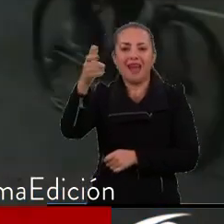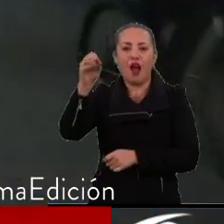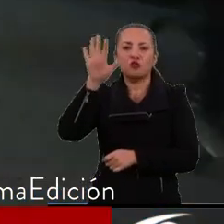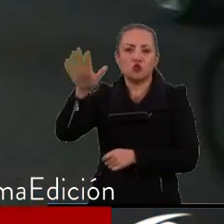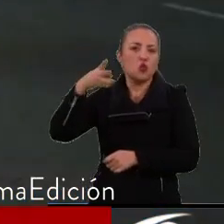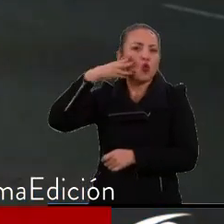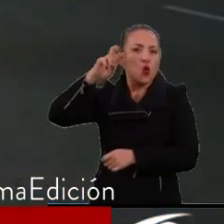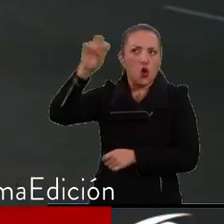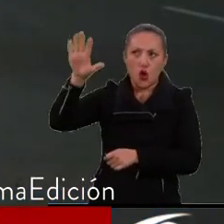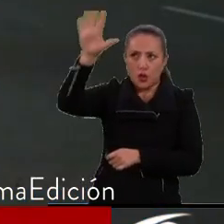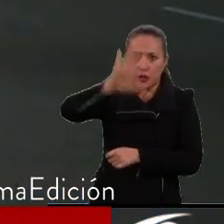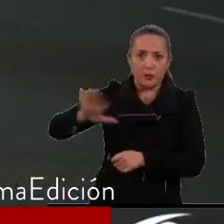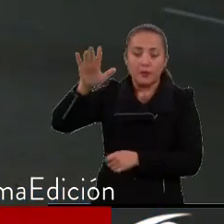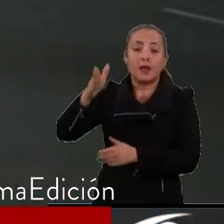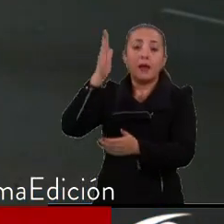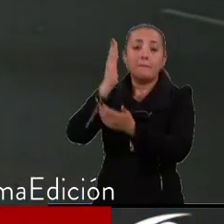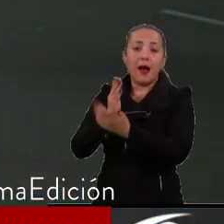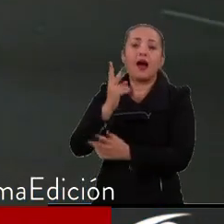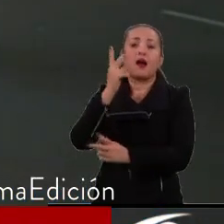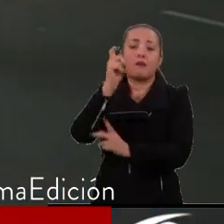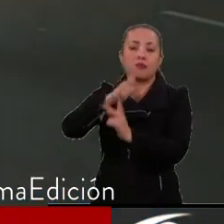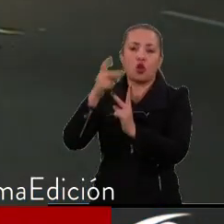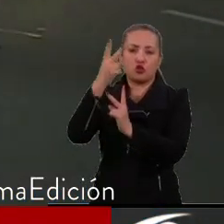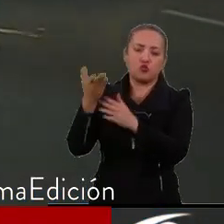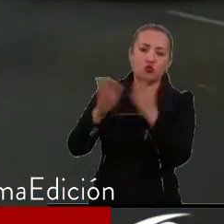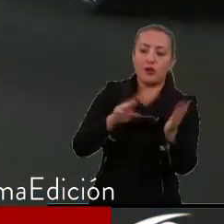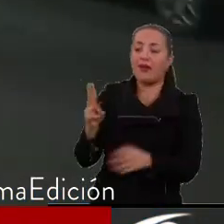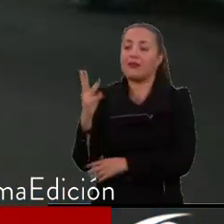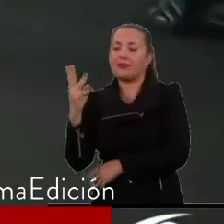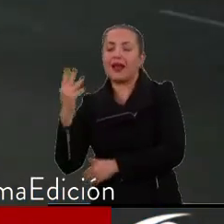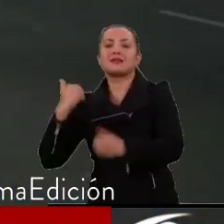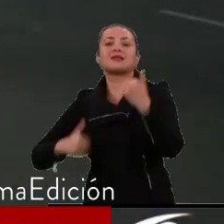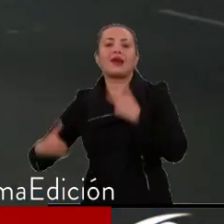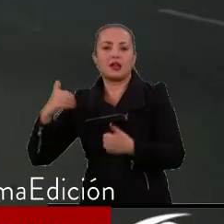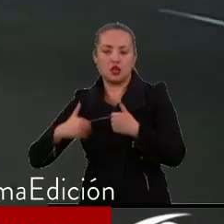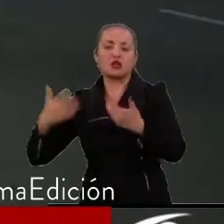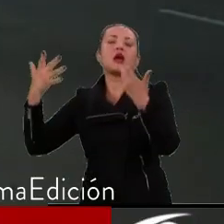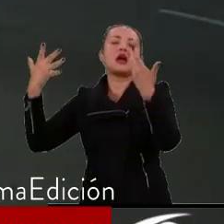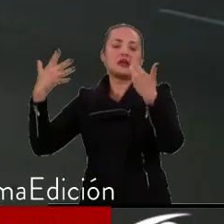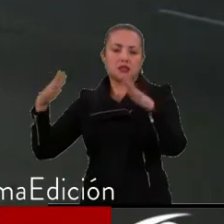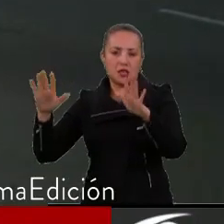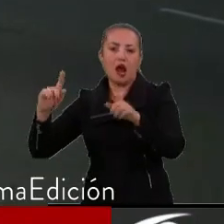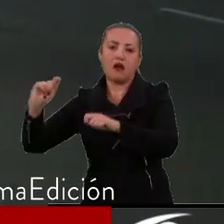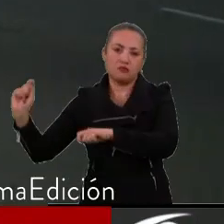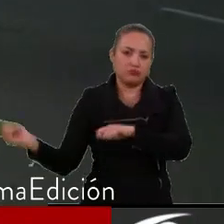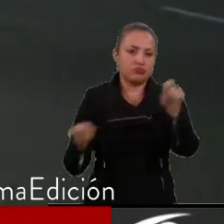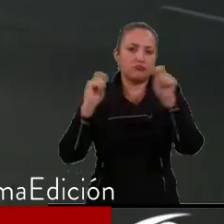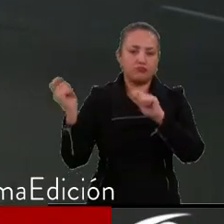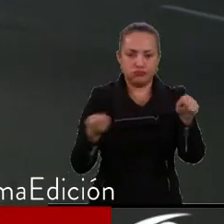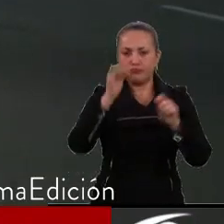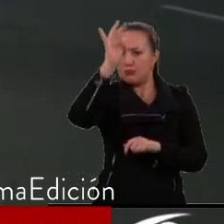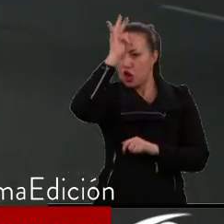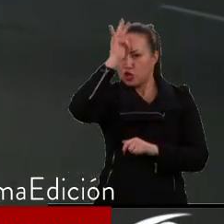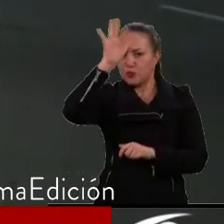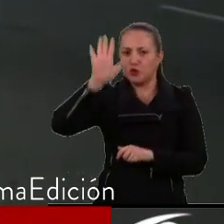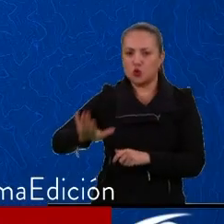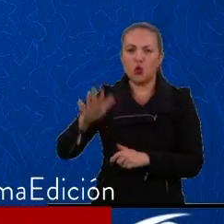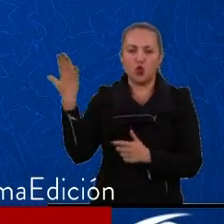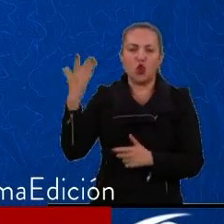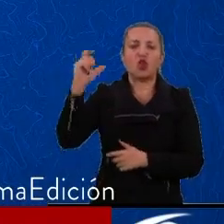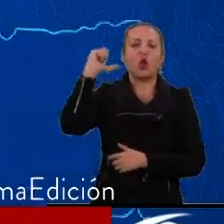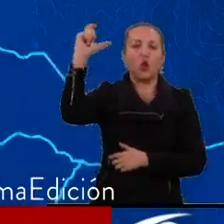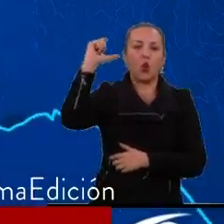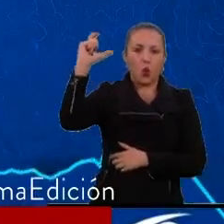provocó la muerte de dos personas y otras tres resultaron heridas. Ya fueron trasladadas a centros clínicos de la ciudad de